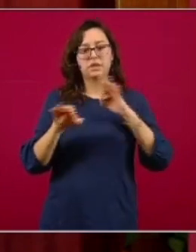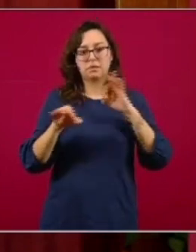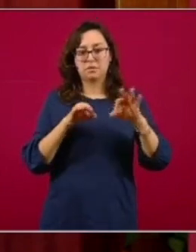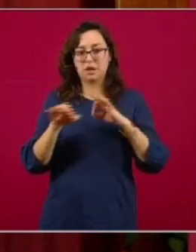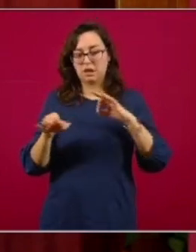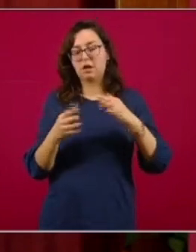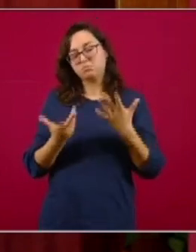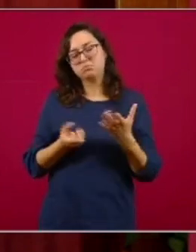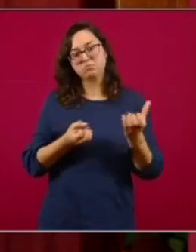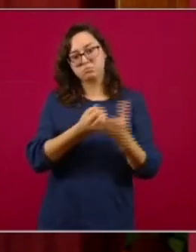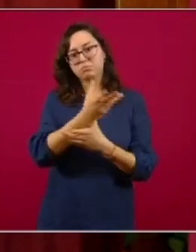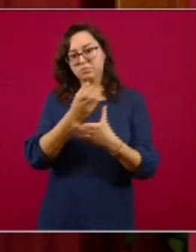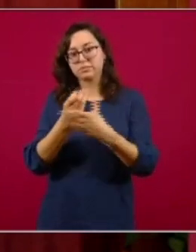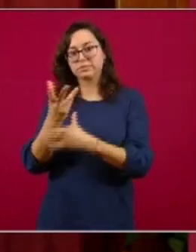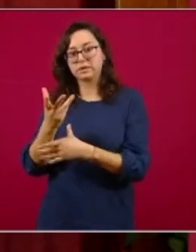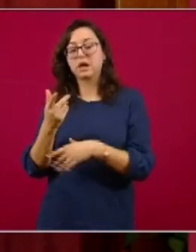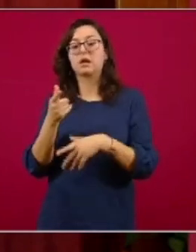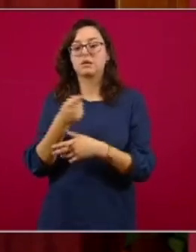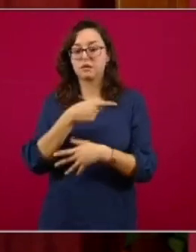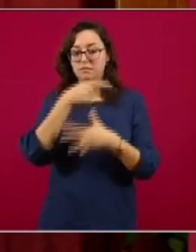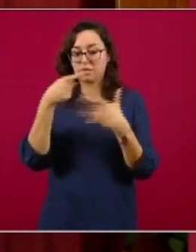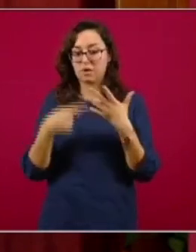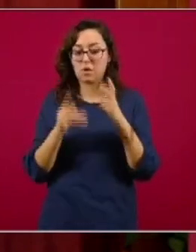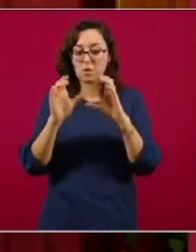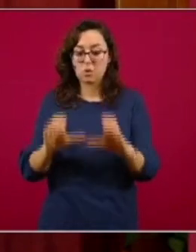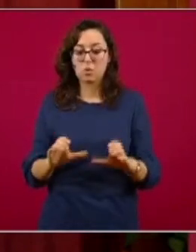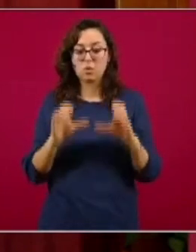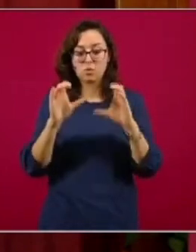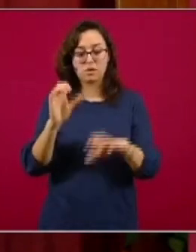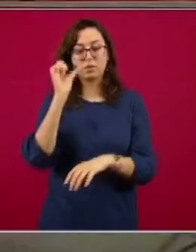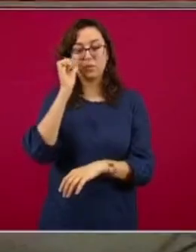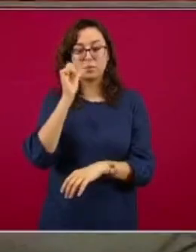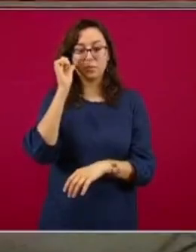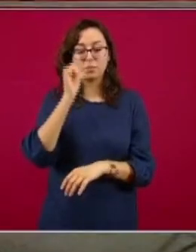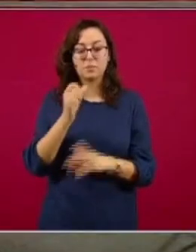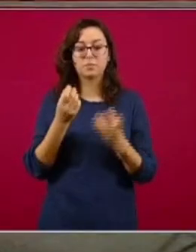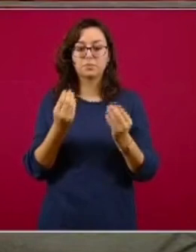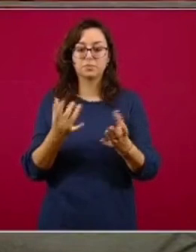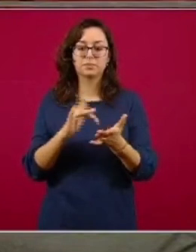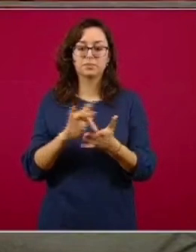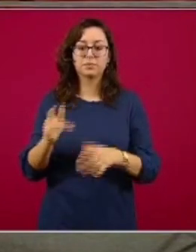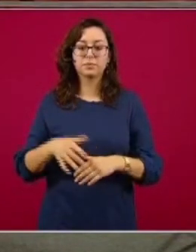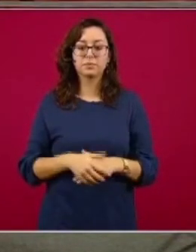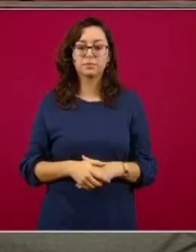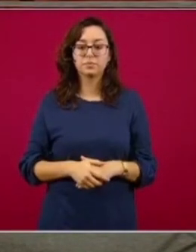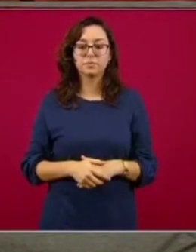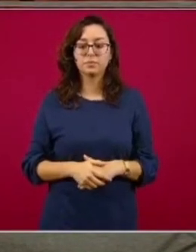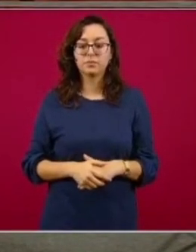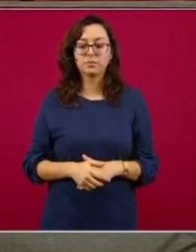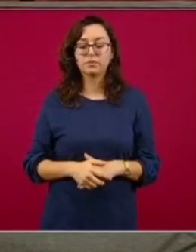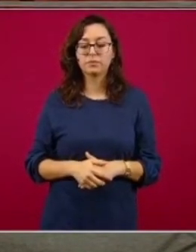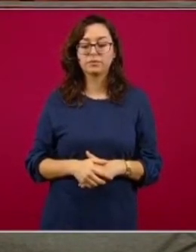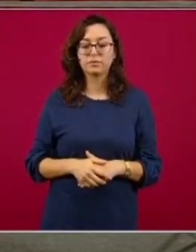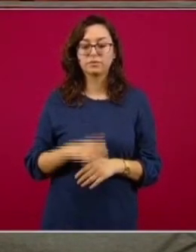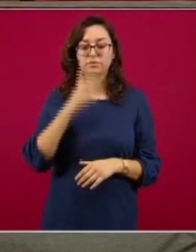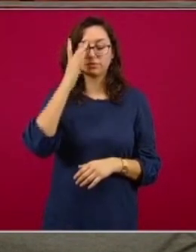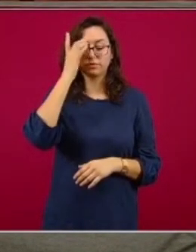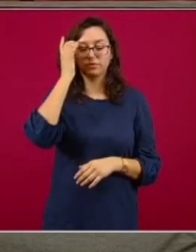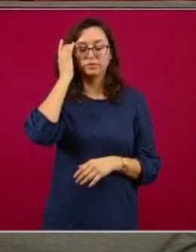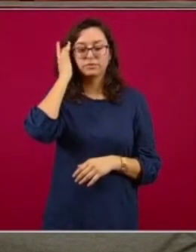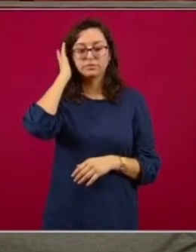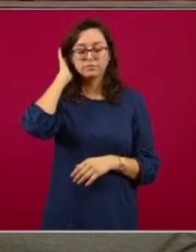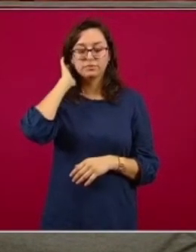importantes y mantener las medidas preventivas en todo momento. Muchas gracias. Muchas gracias,